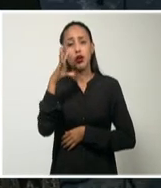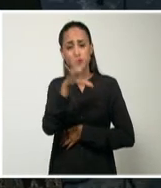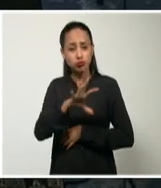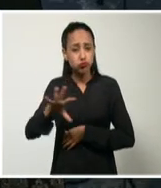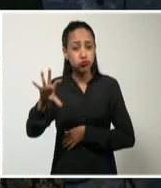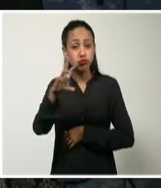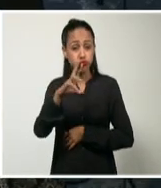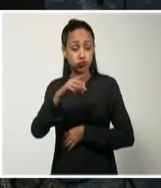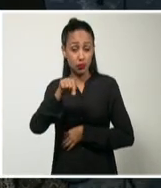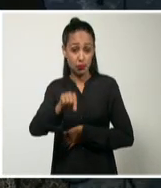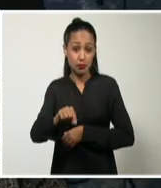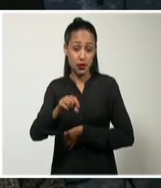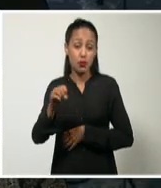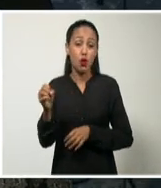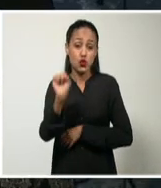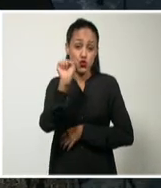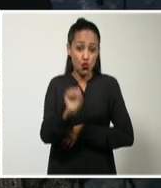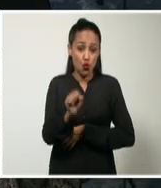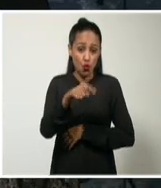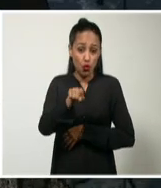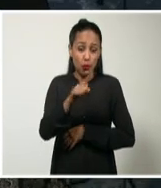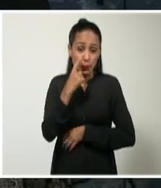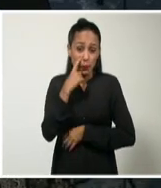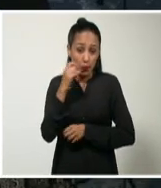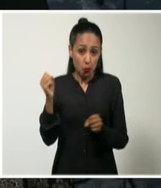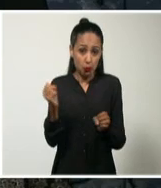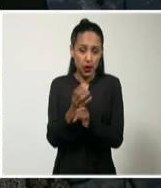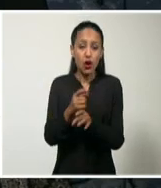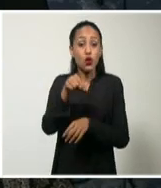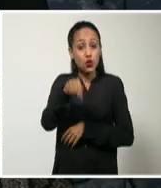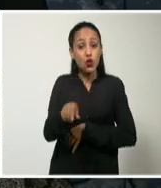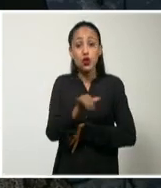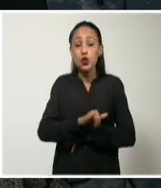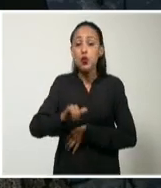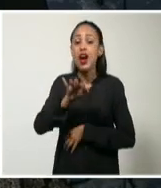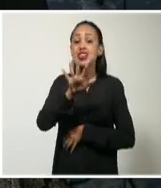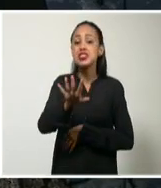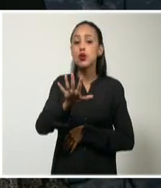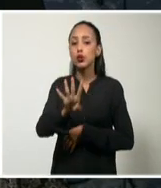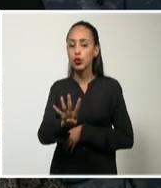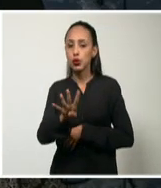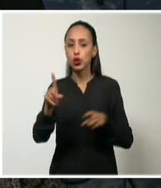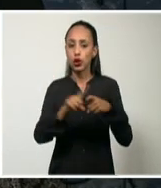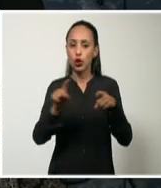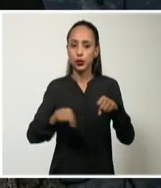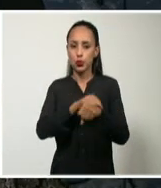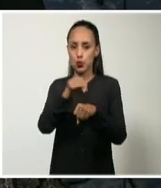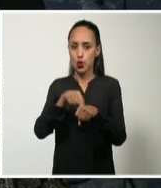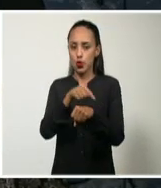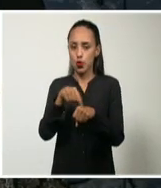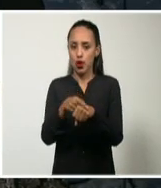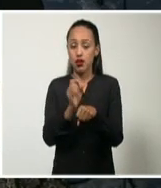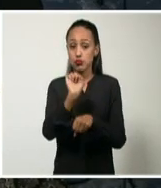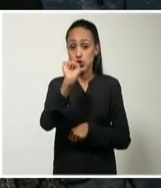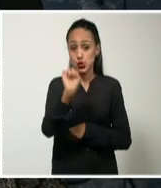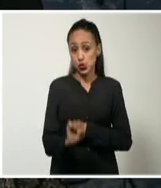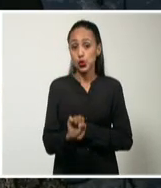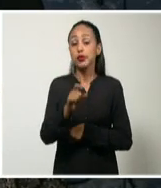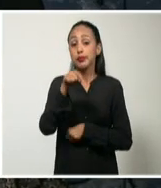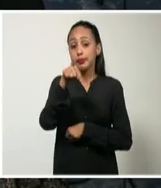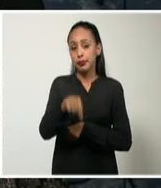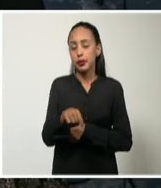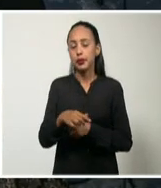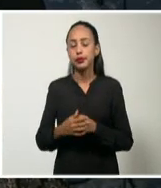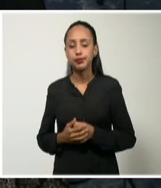flujo de región sur y también hoy se reportó una racha de 54 kilómetros por hora de región sur en la estación